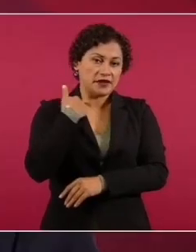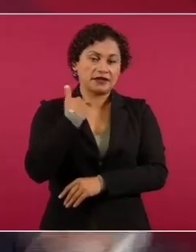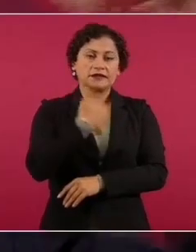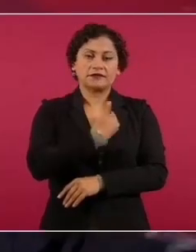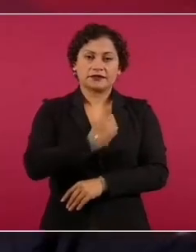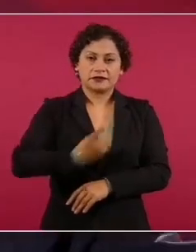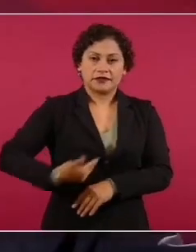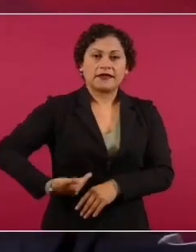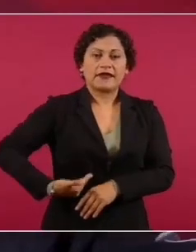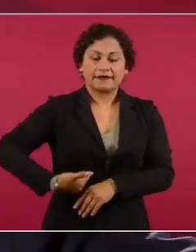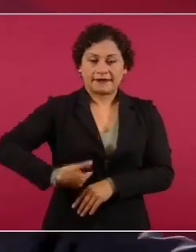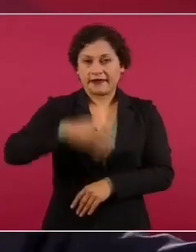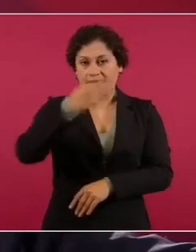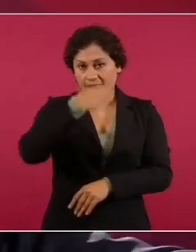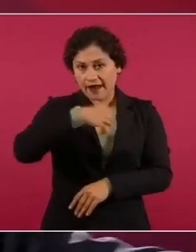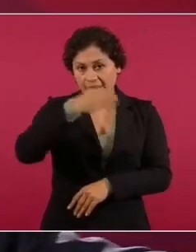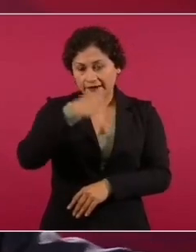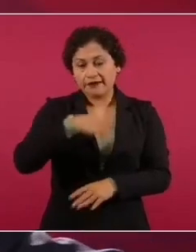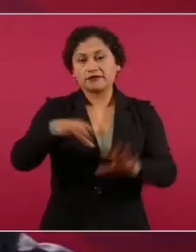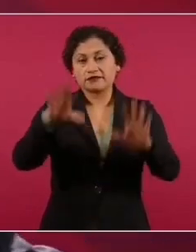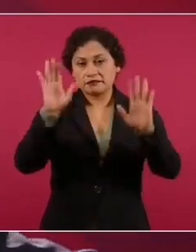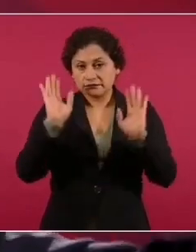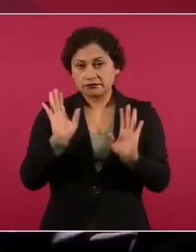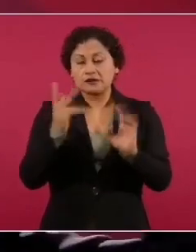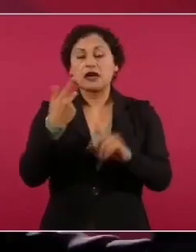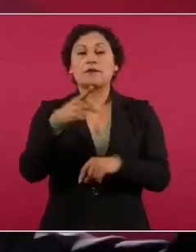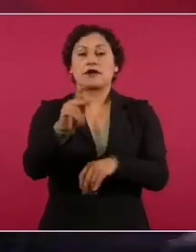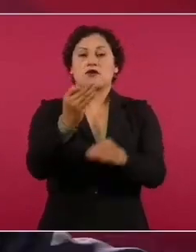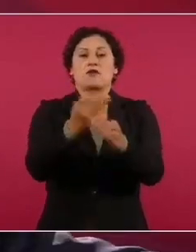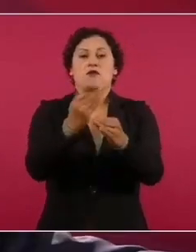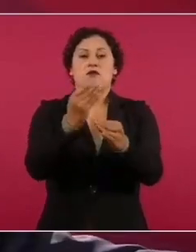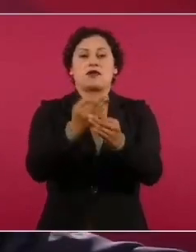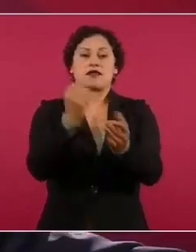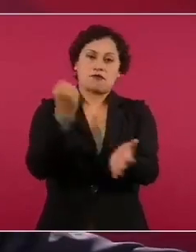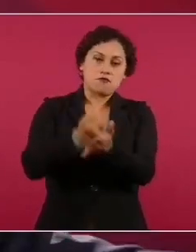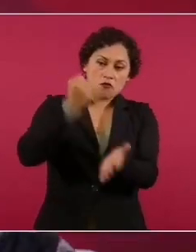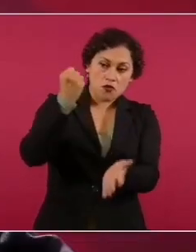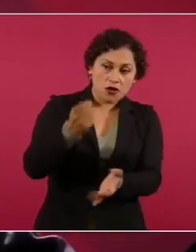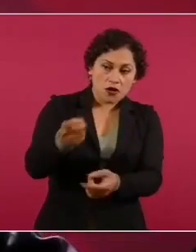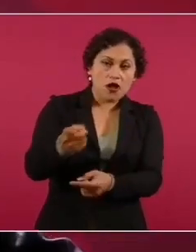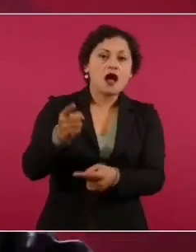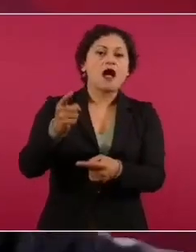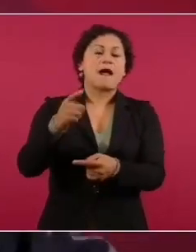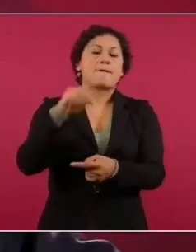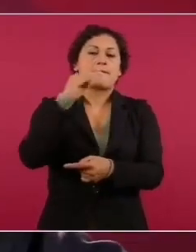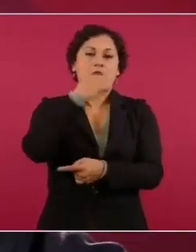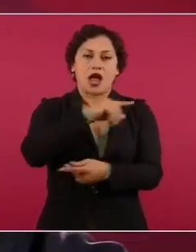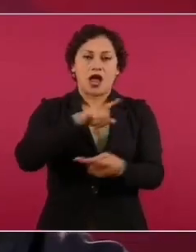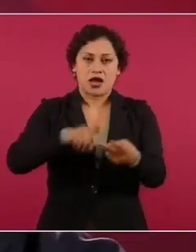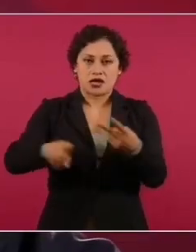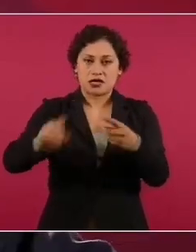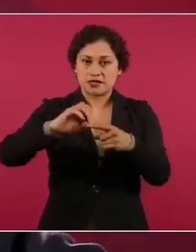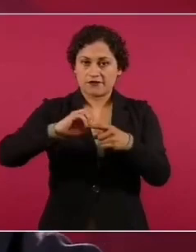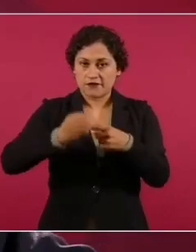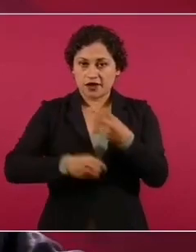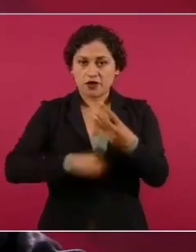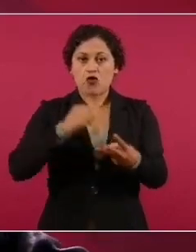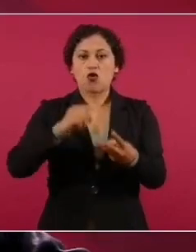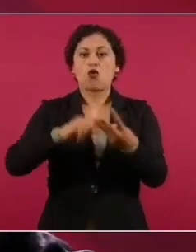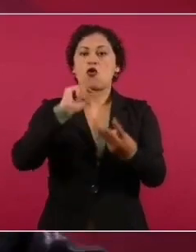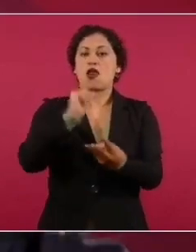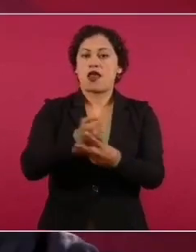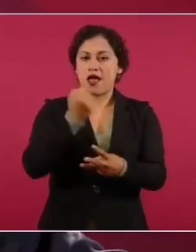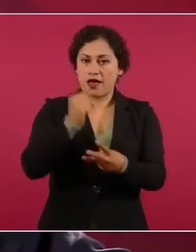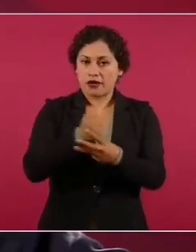Entonces, ahora hay un precio de garantía para el maíz, precio de garantía para el frijol, precio de garantía para el arroz,